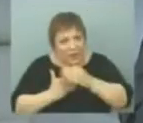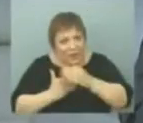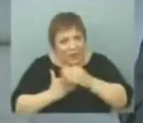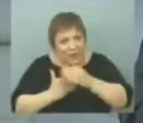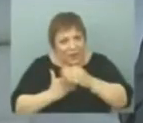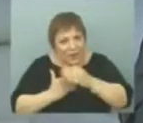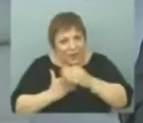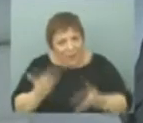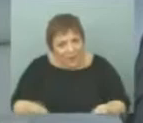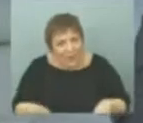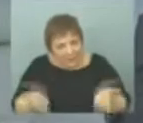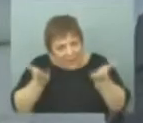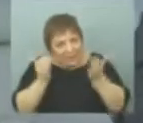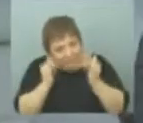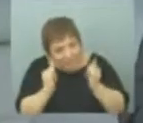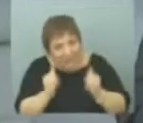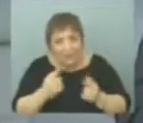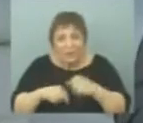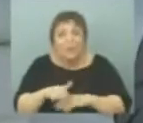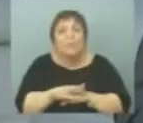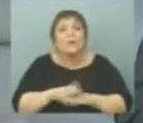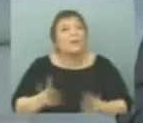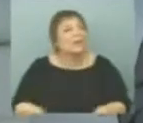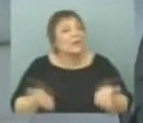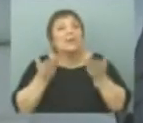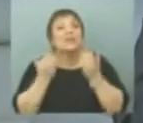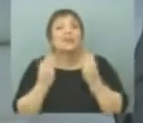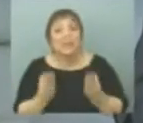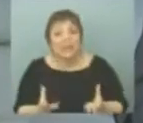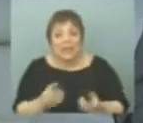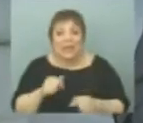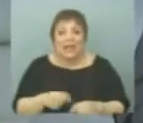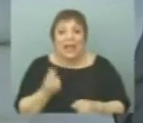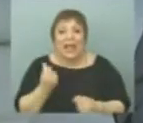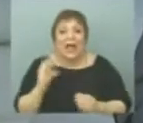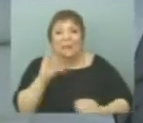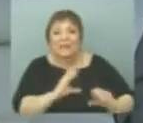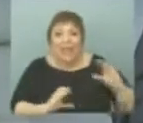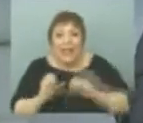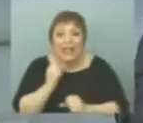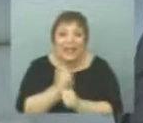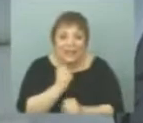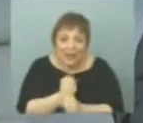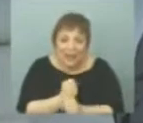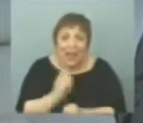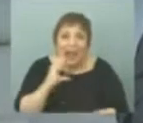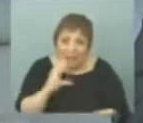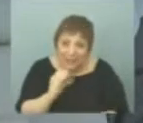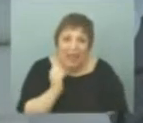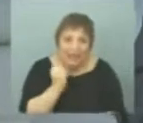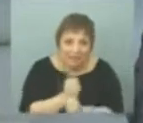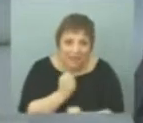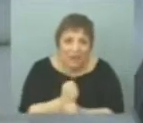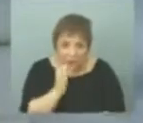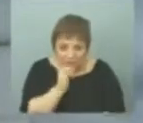seguir creciendo como hemos crecido. ¿En base a qué hemos crecido en los últimos años? ¿En base a capital y trabajo? Sí, en base a capital y trabajo. Ahora,